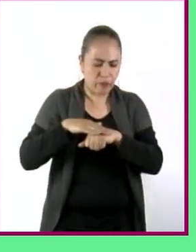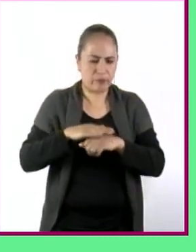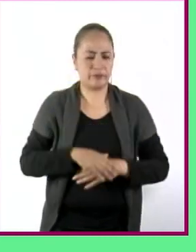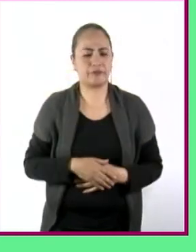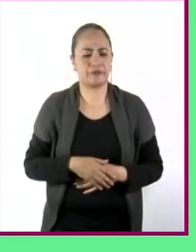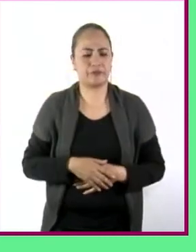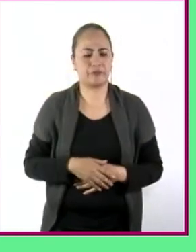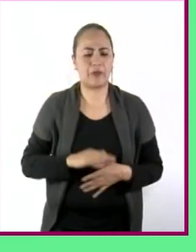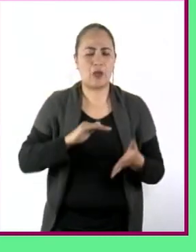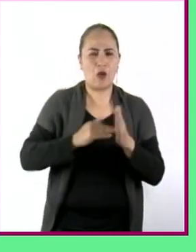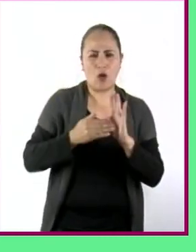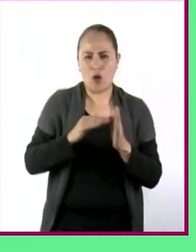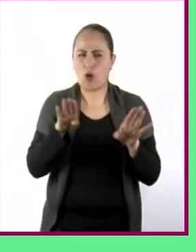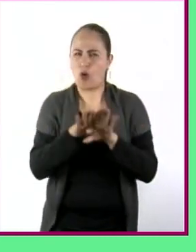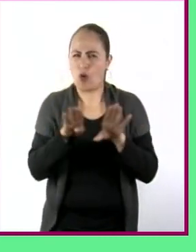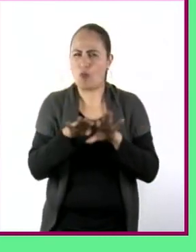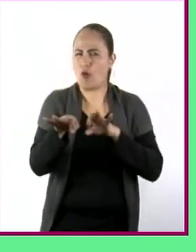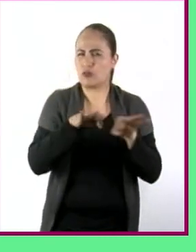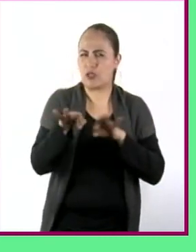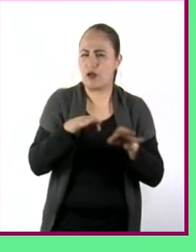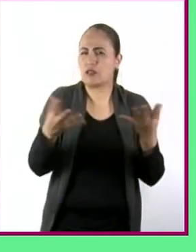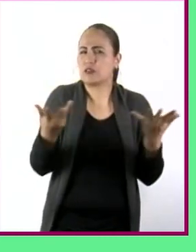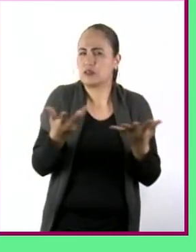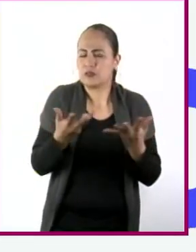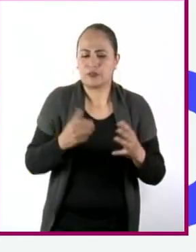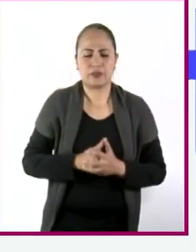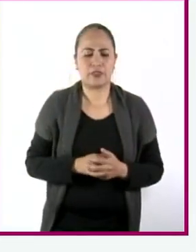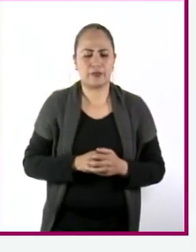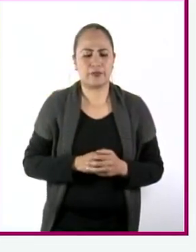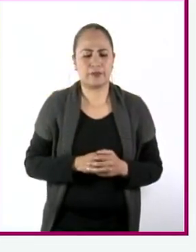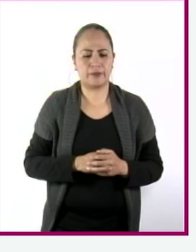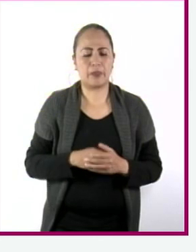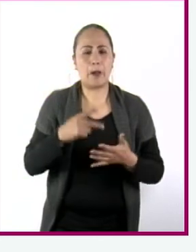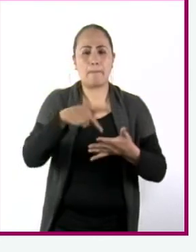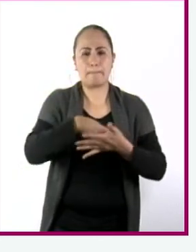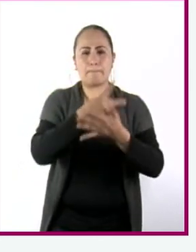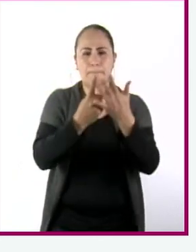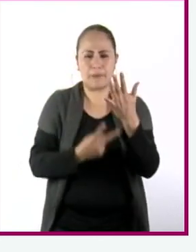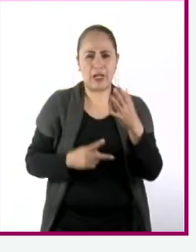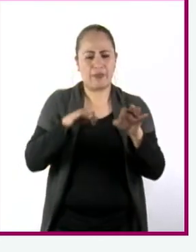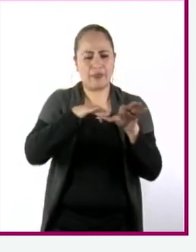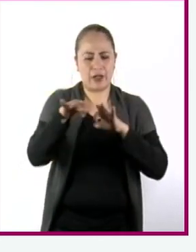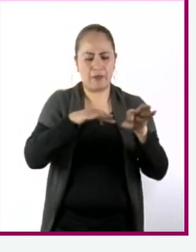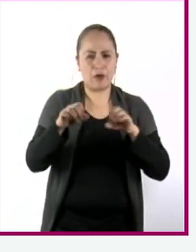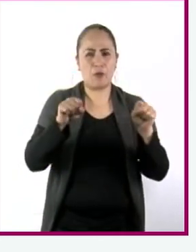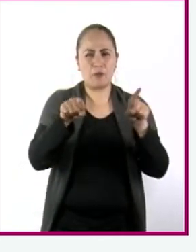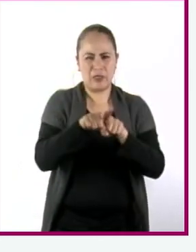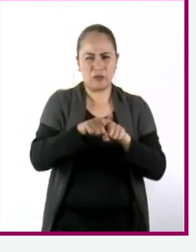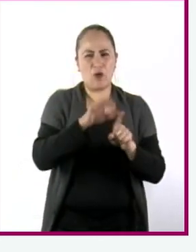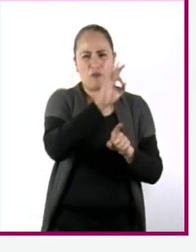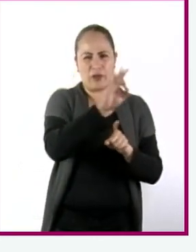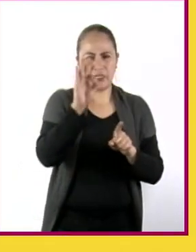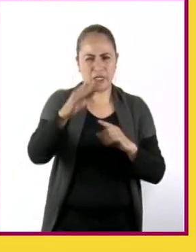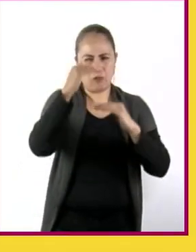Plantear estrategias de trabajo Estructurar plan de trabajo y calendarización de actividades